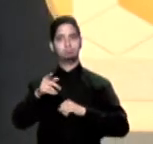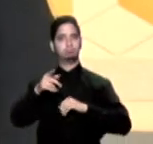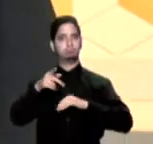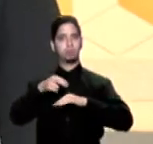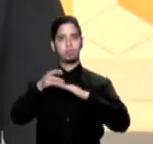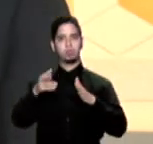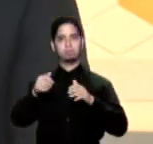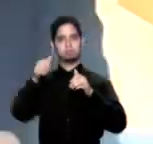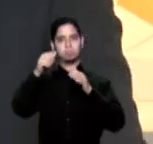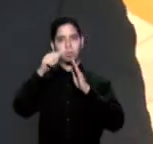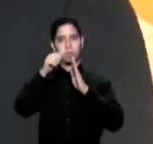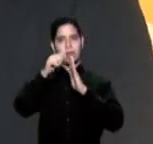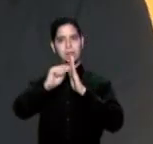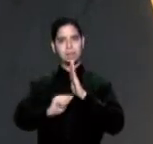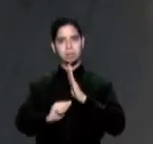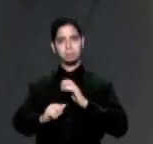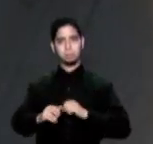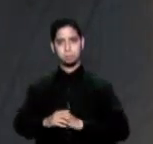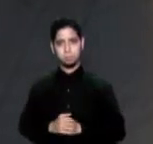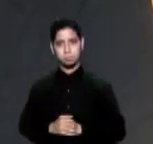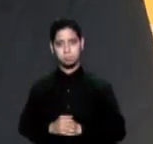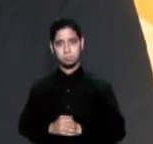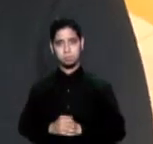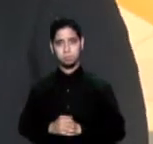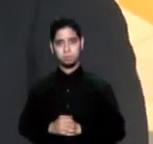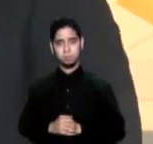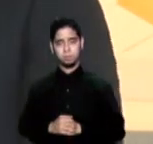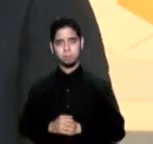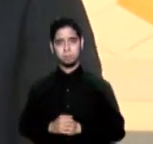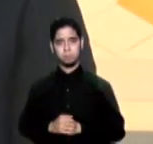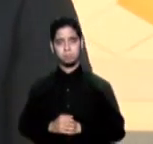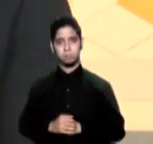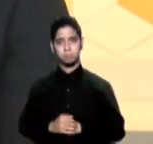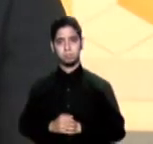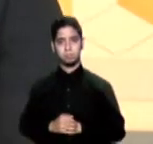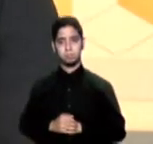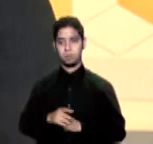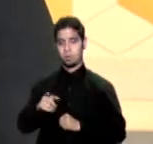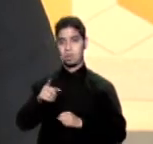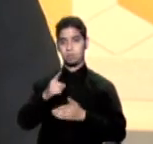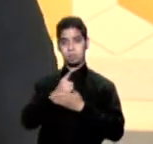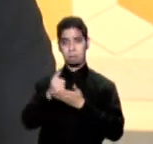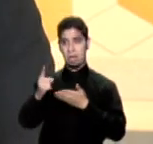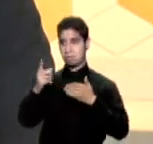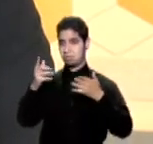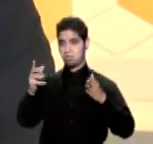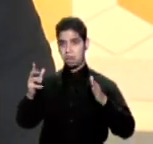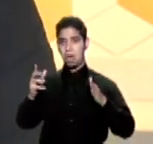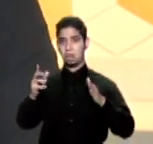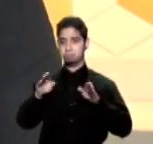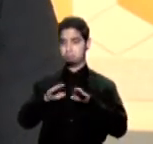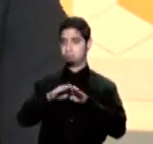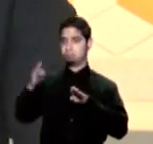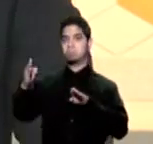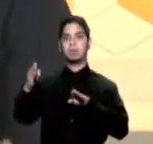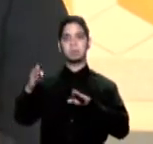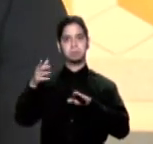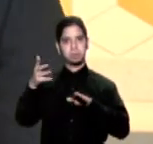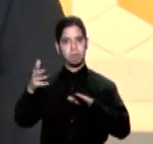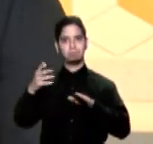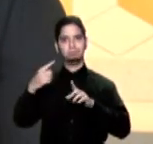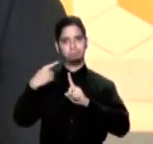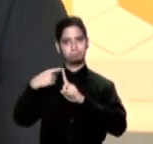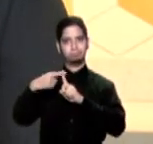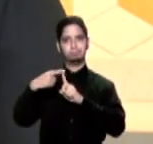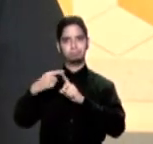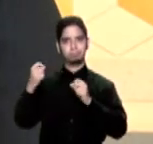mostrar y con apenas dos semanas de apertura extraoficial el mercado parece estar dando muy buenos indicios los primeros